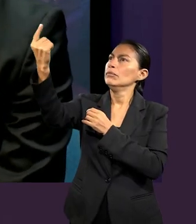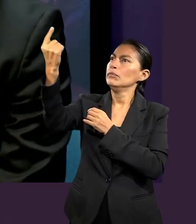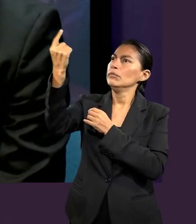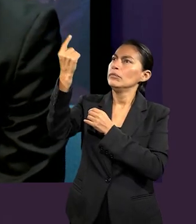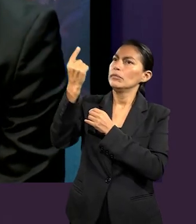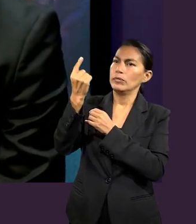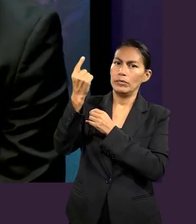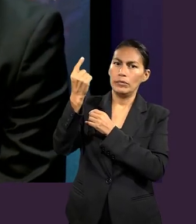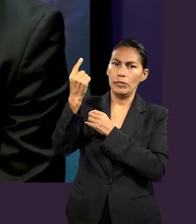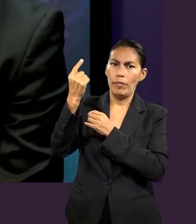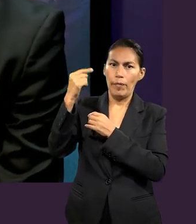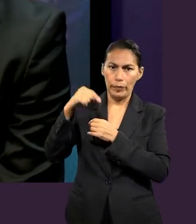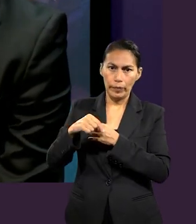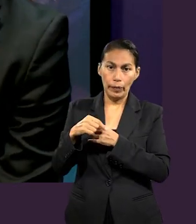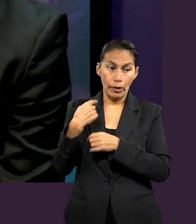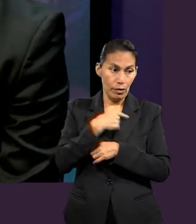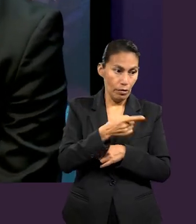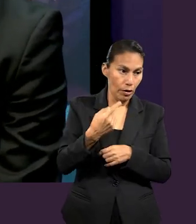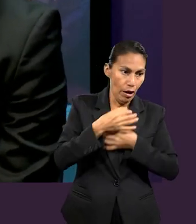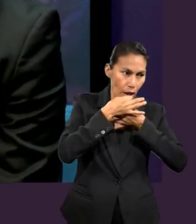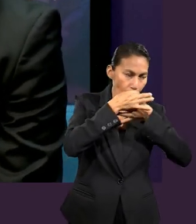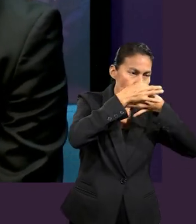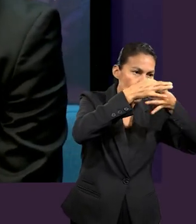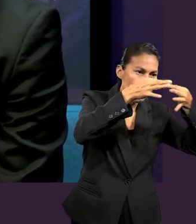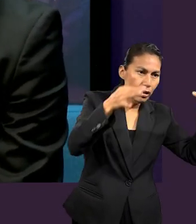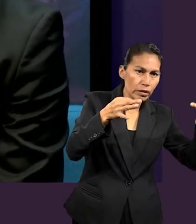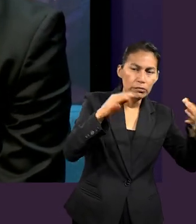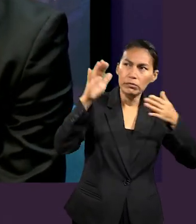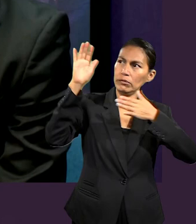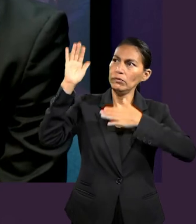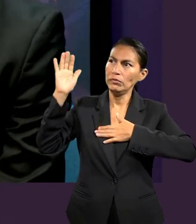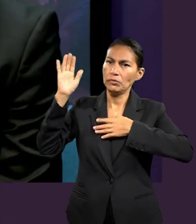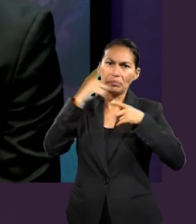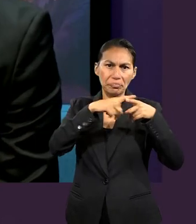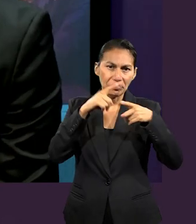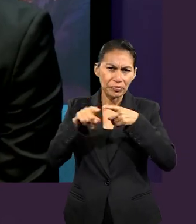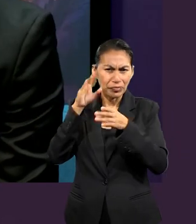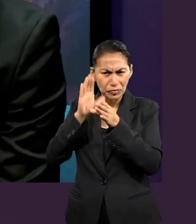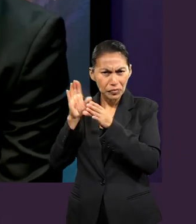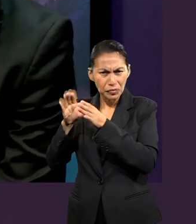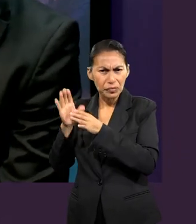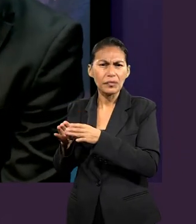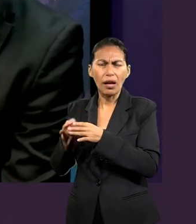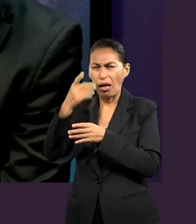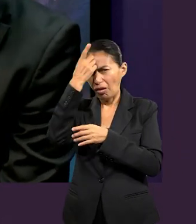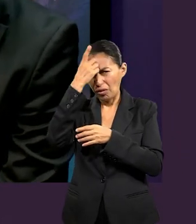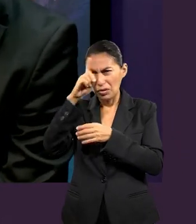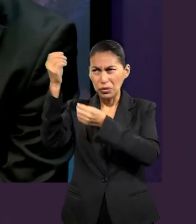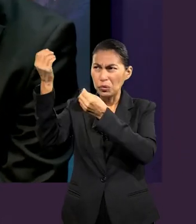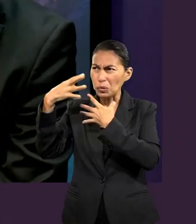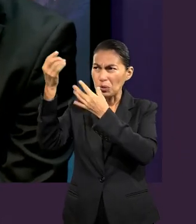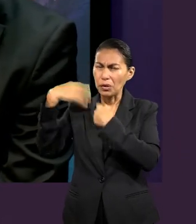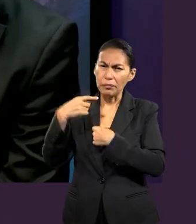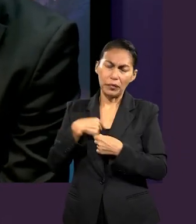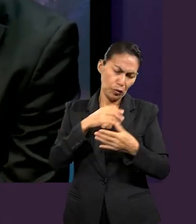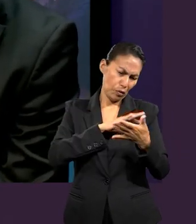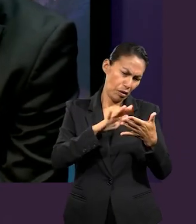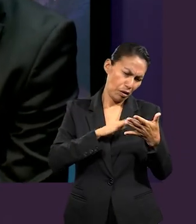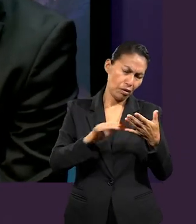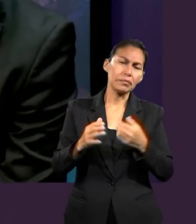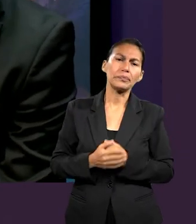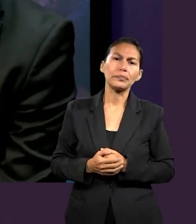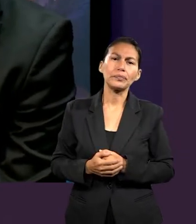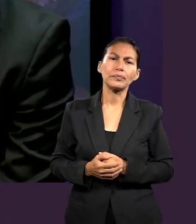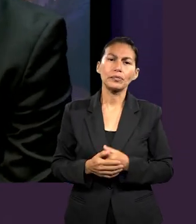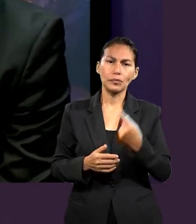ministerio en esta tierra se cumplen varias promesas y se dan varios dones. Puedo leer algunos. Uno